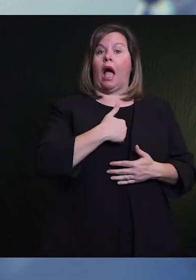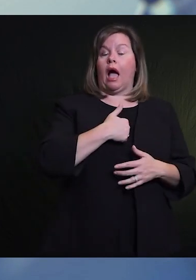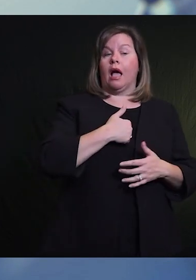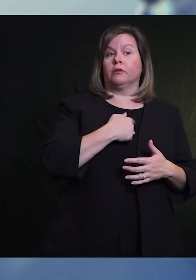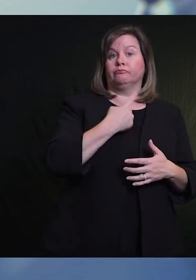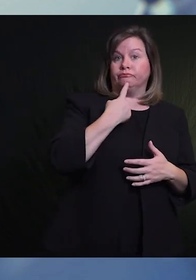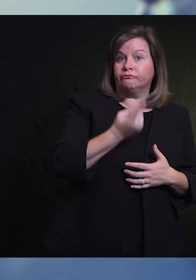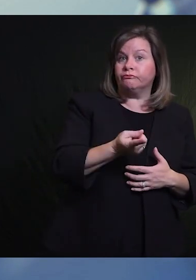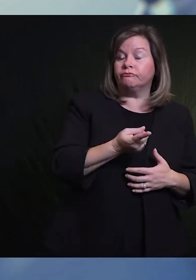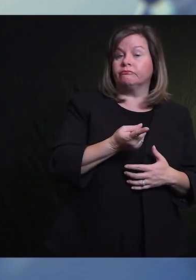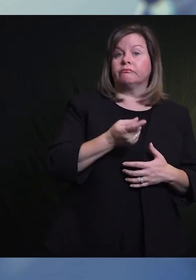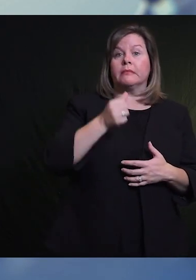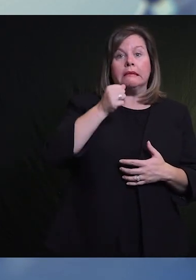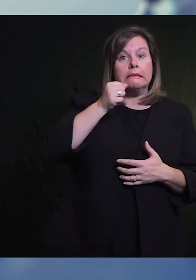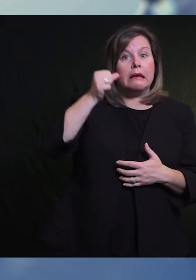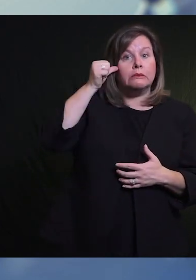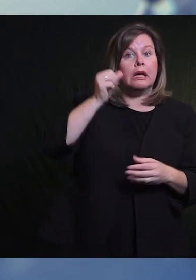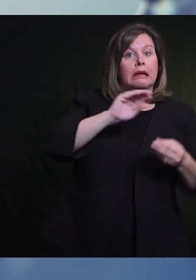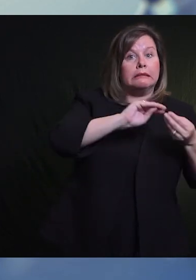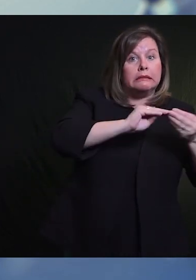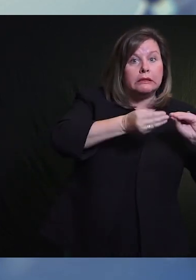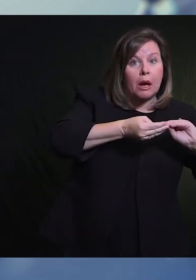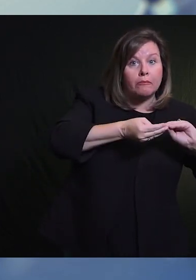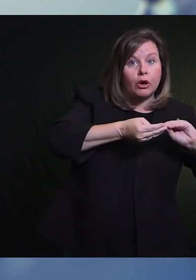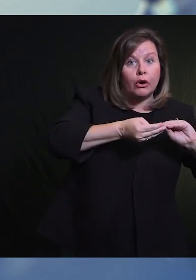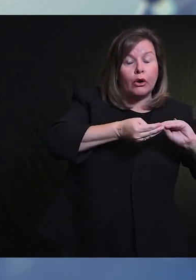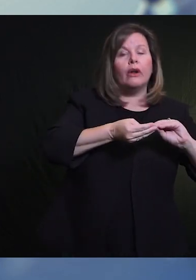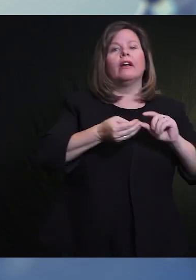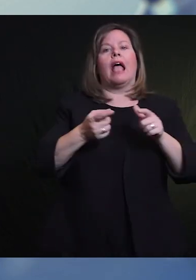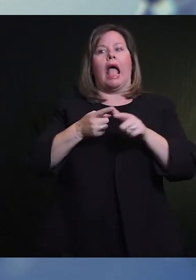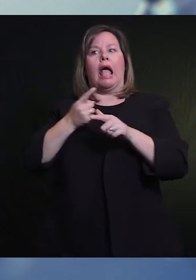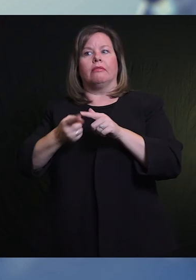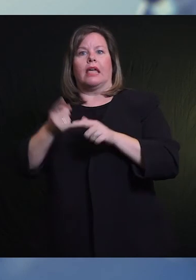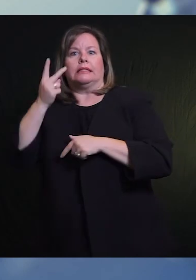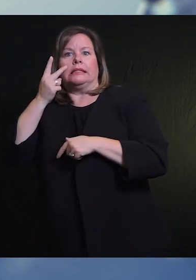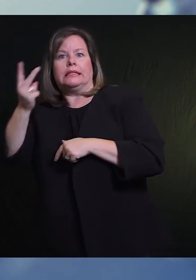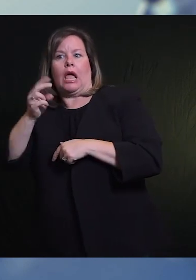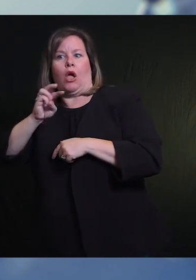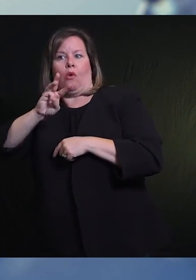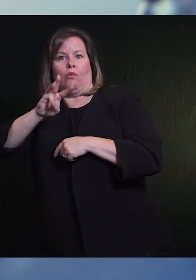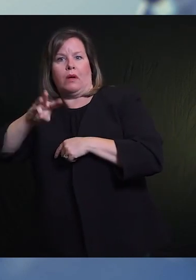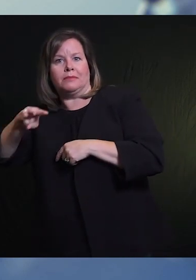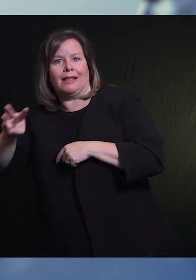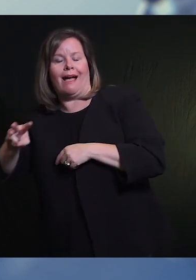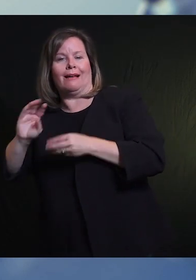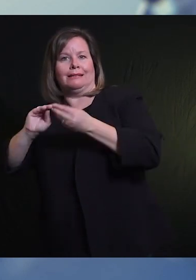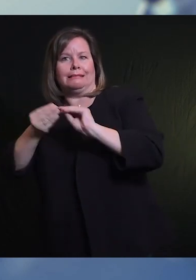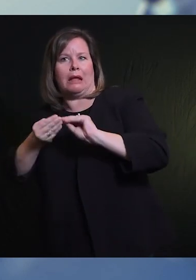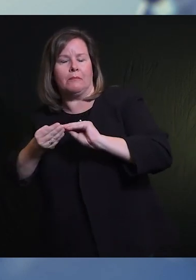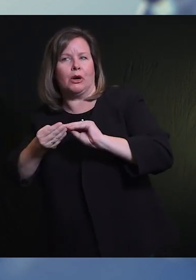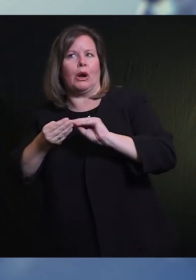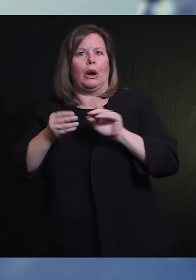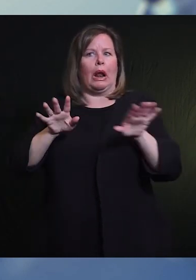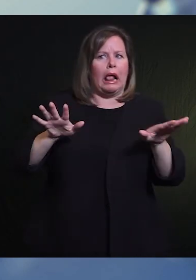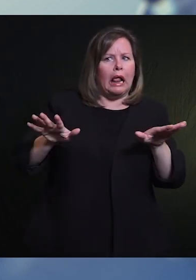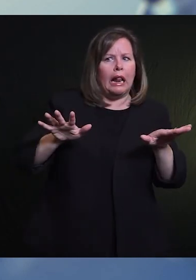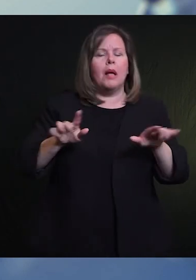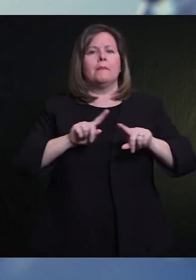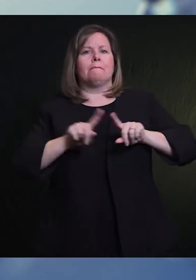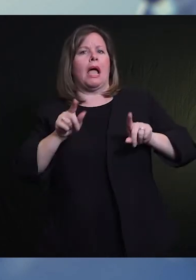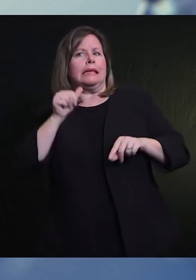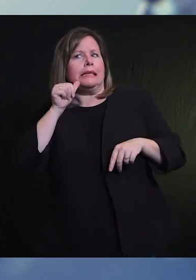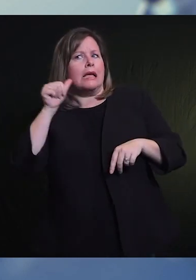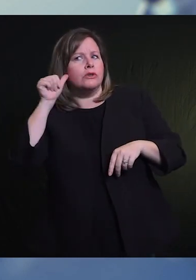el número de los días anteriores, pero siempre he pensado que eso no es justo para ustedes porque eso es